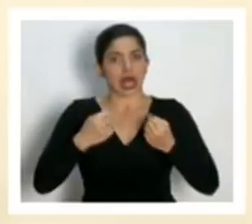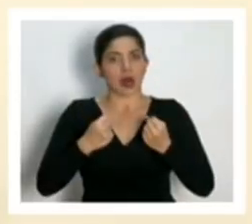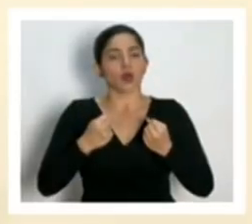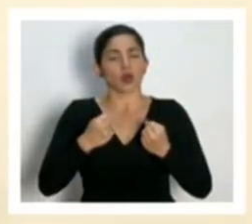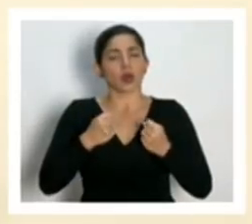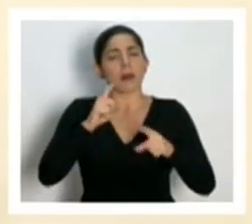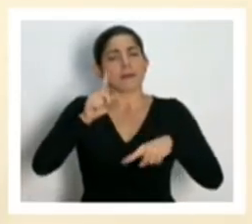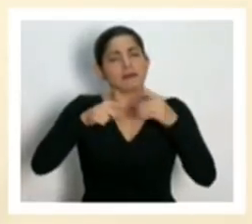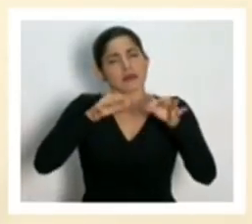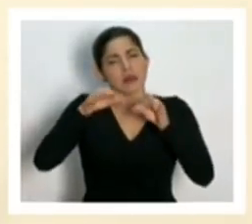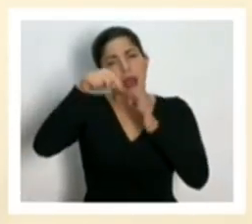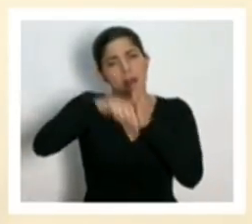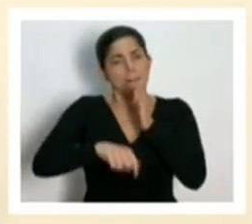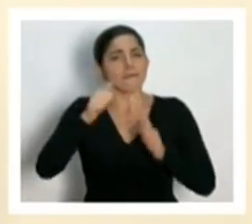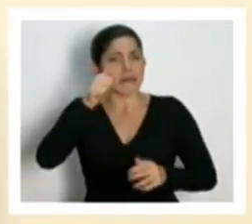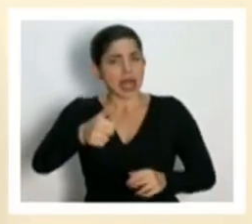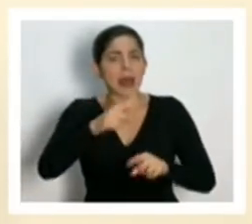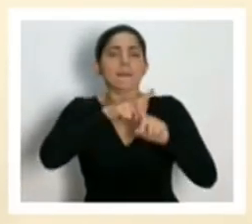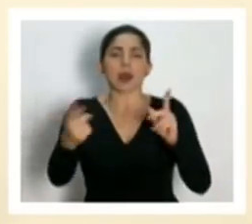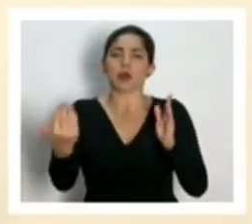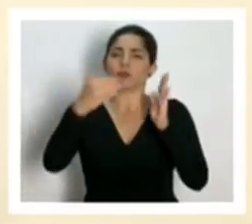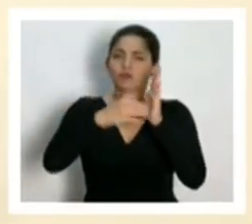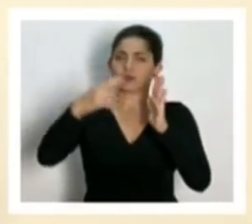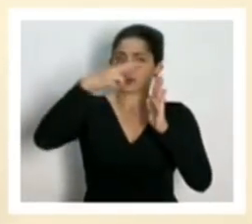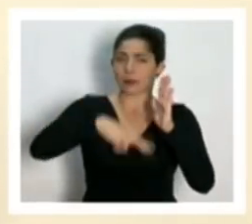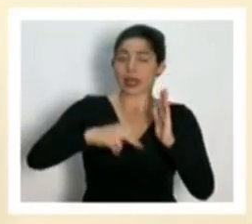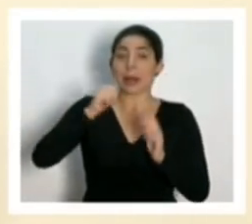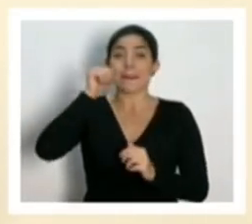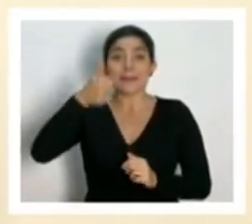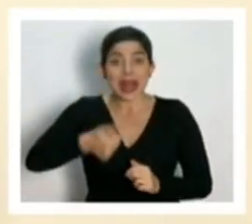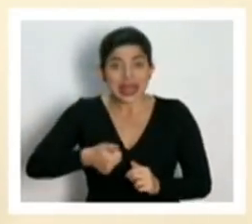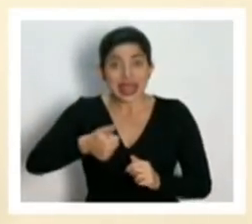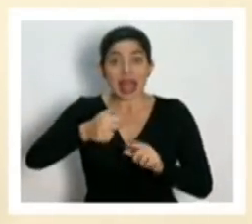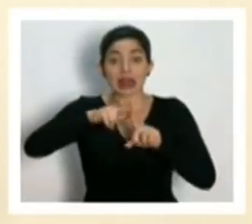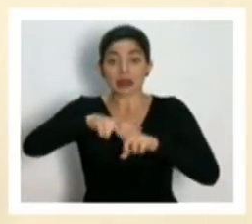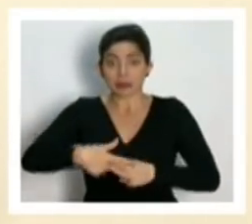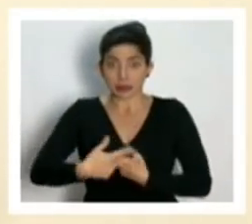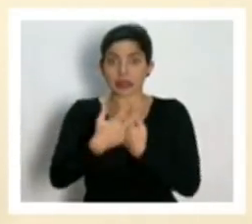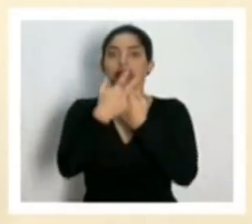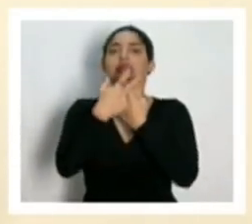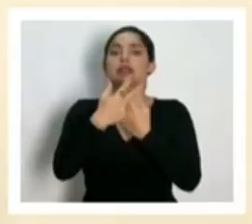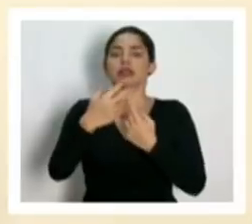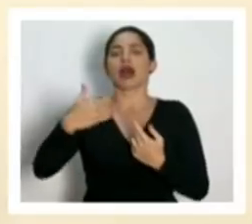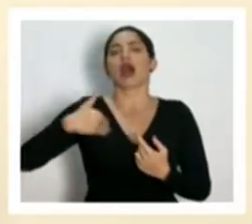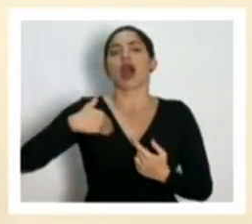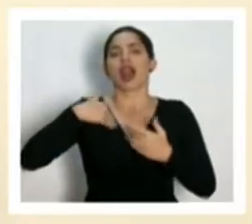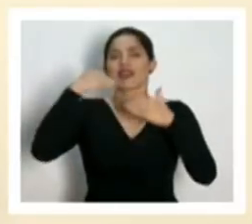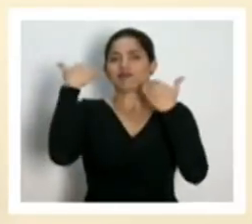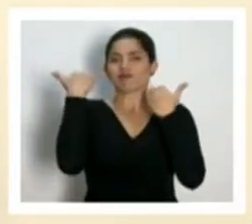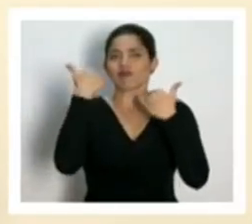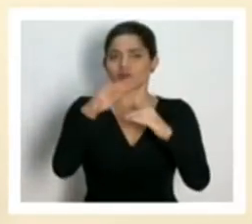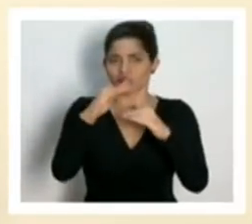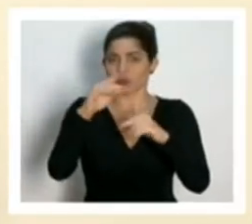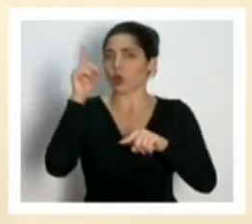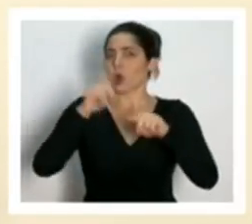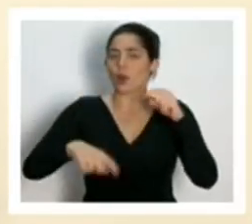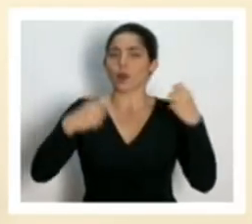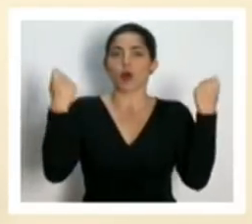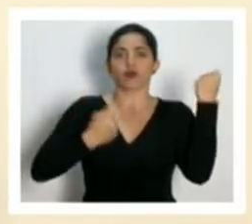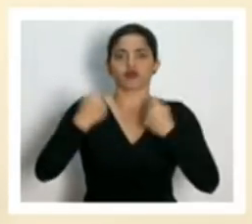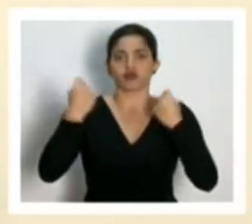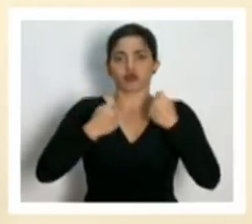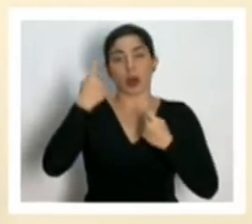el día de mañana, pero repito, a partir de mañana habrá una restricción vehicular